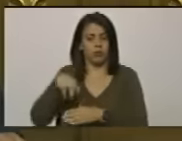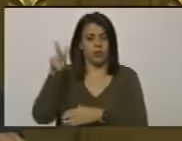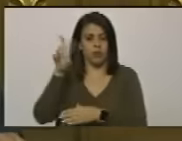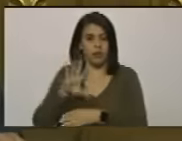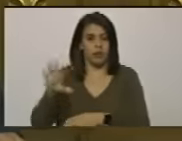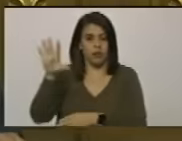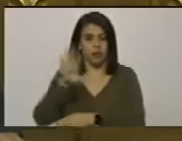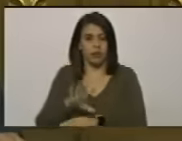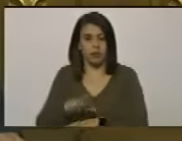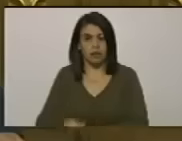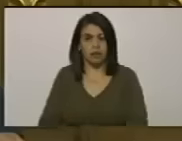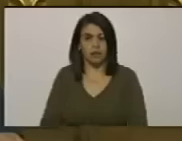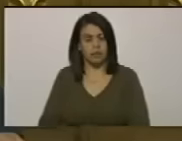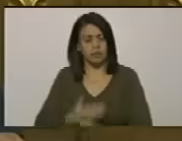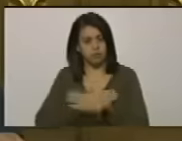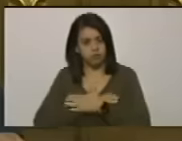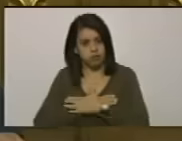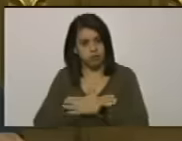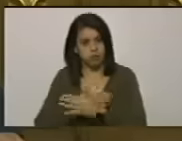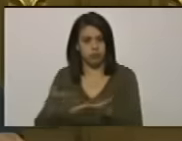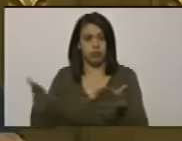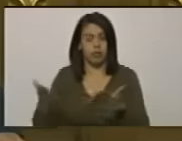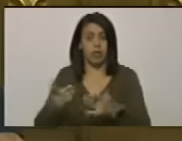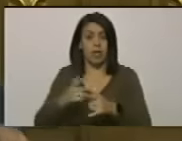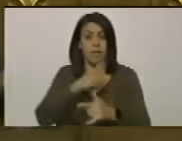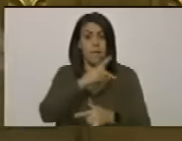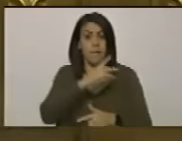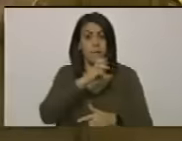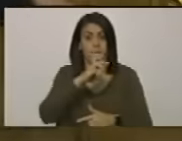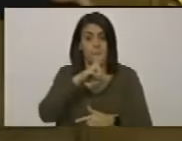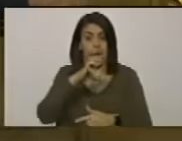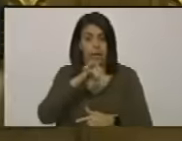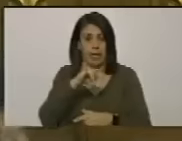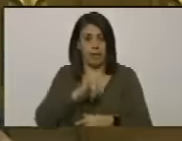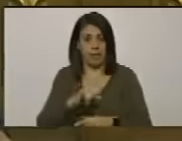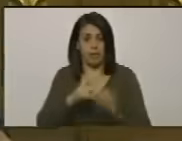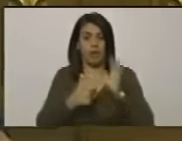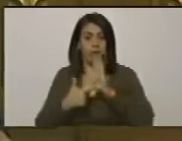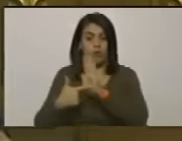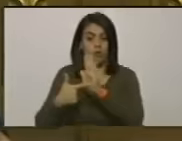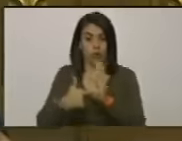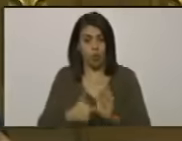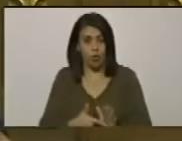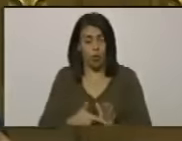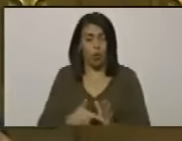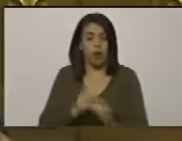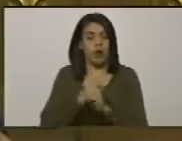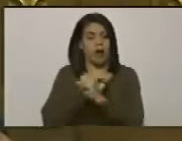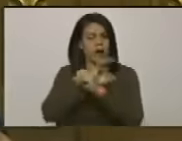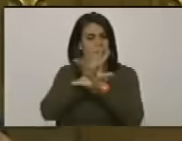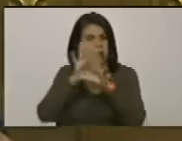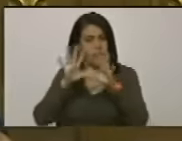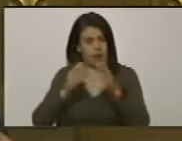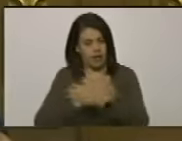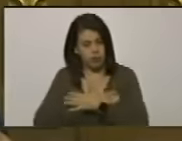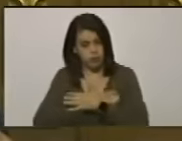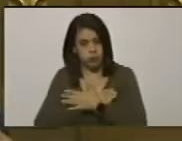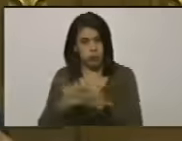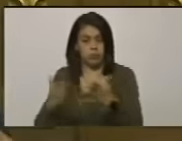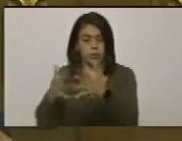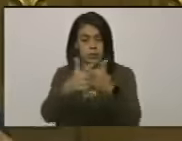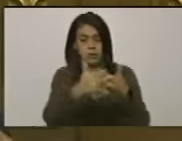venezolana entreguista Pérez Jiménez fue la representación más clara del entreguismo al